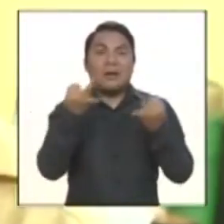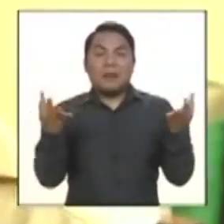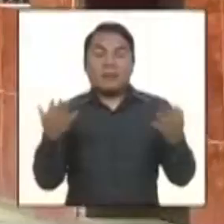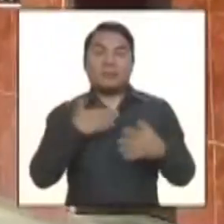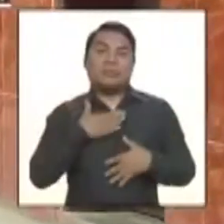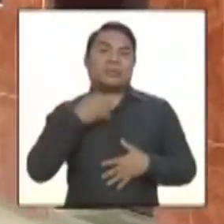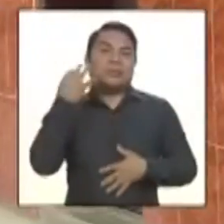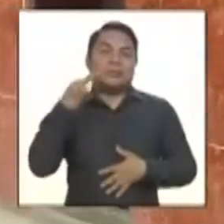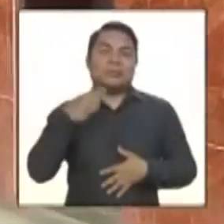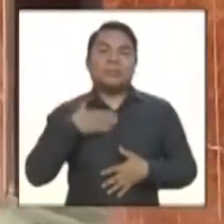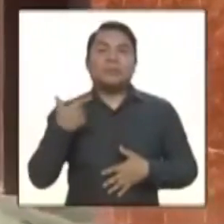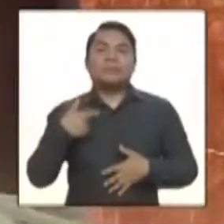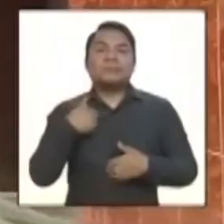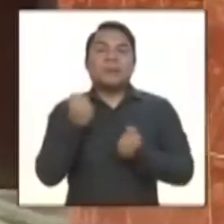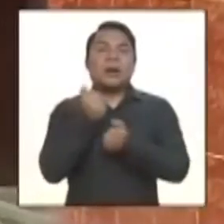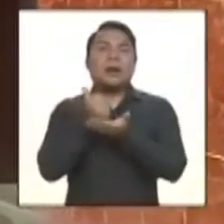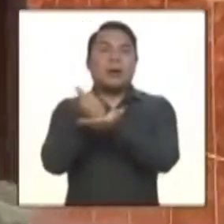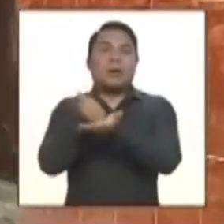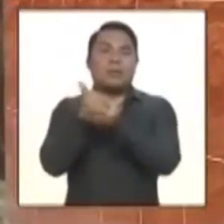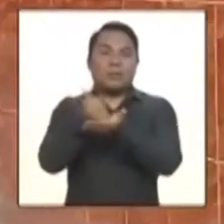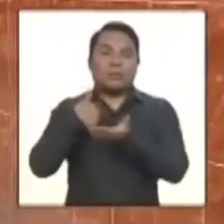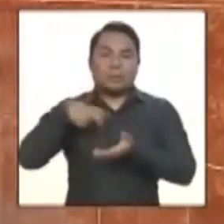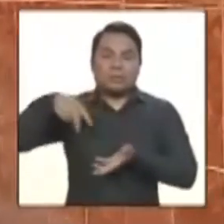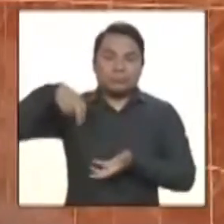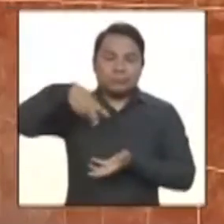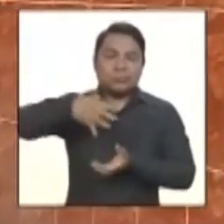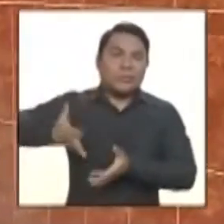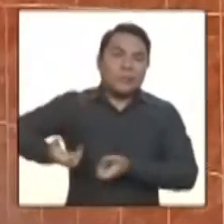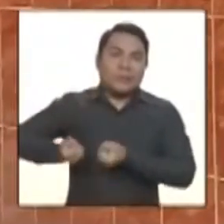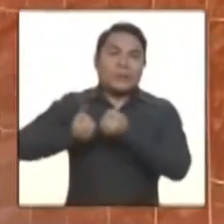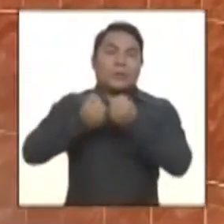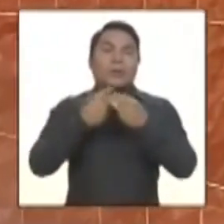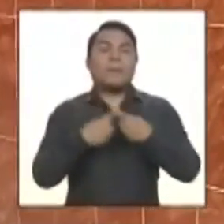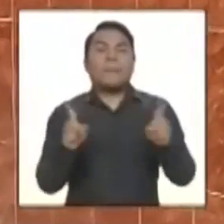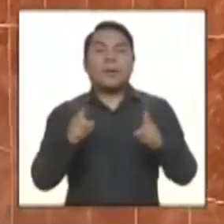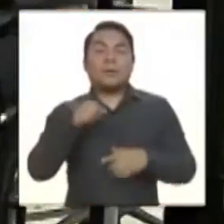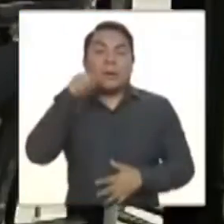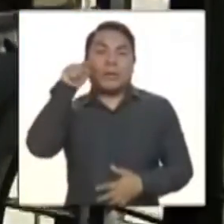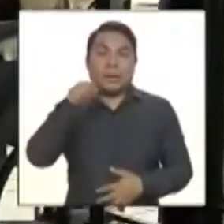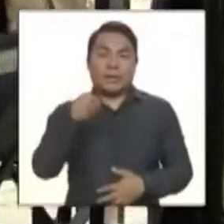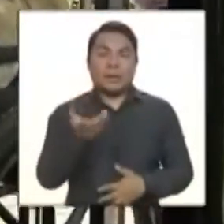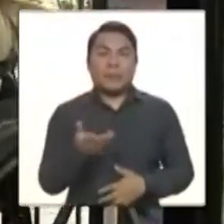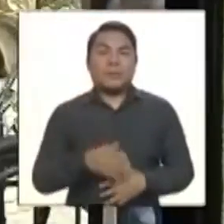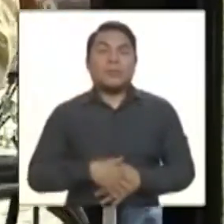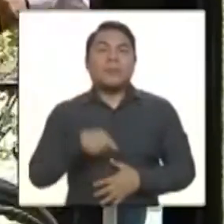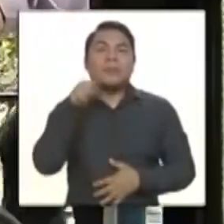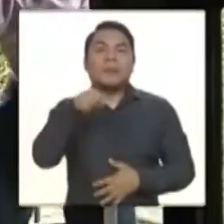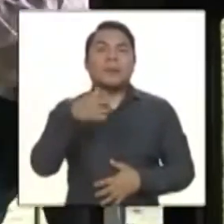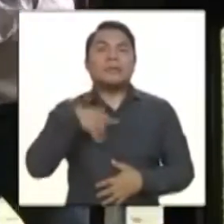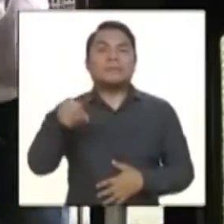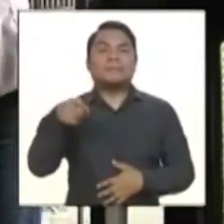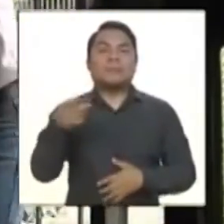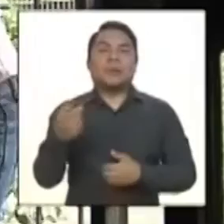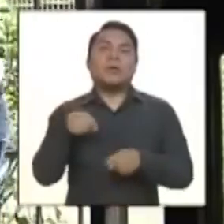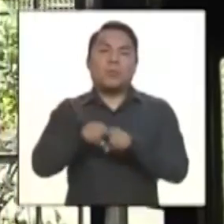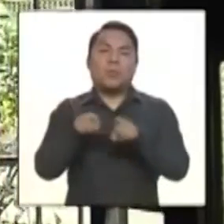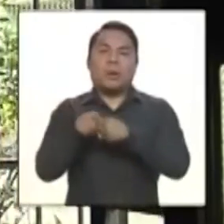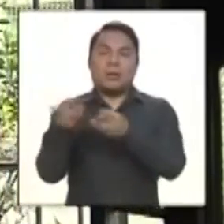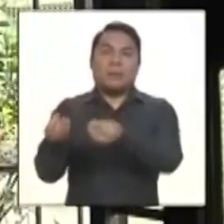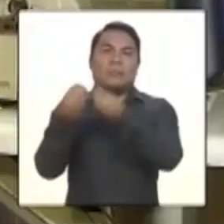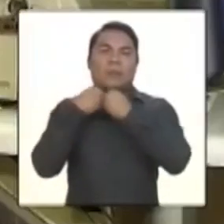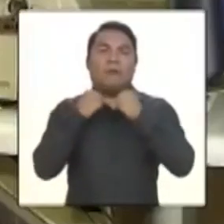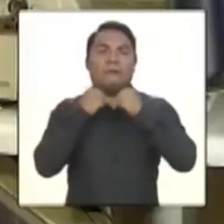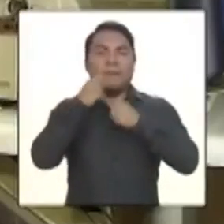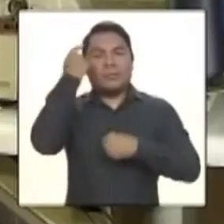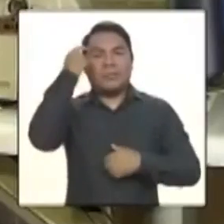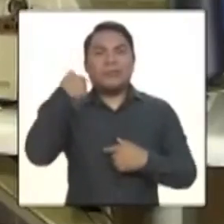prácticamente soy sus piernas en muchas cosas, pero él es la, como, él es la fuerza mental, ¿no? A veces